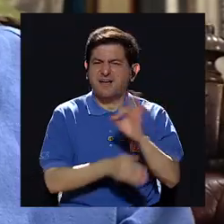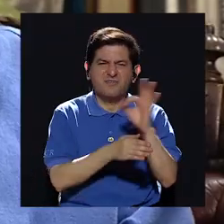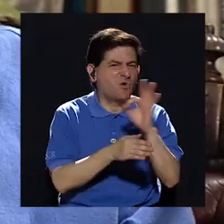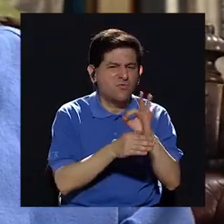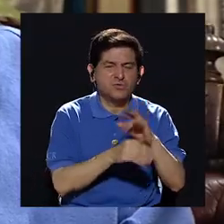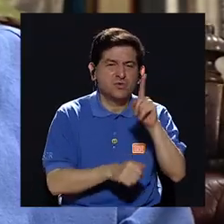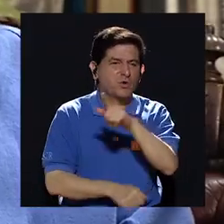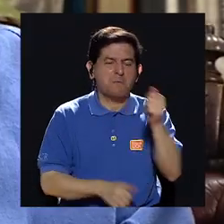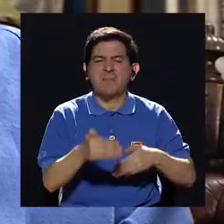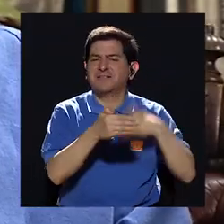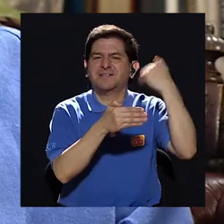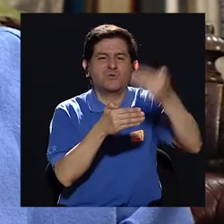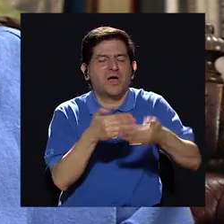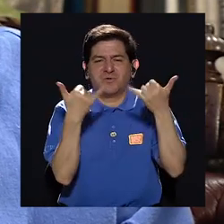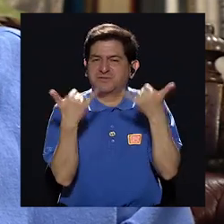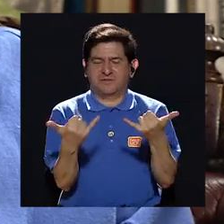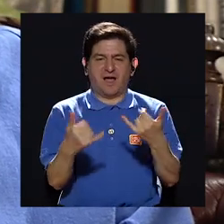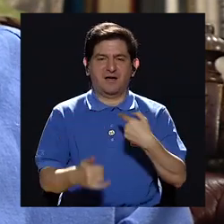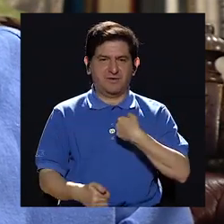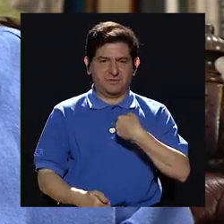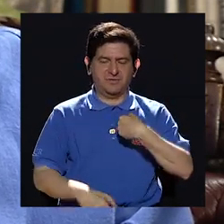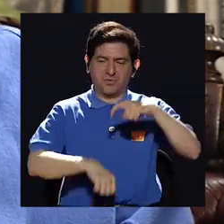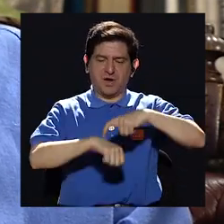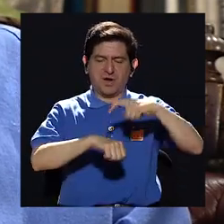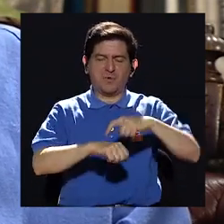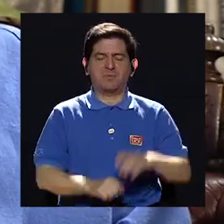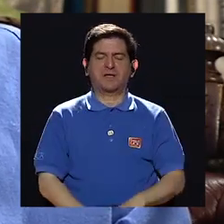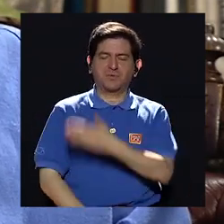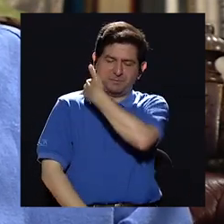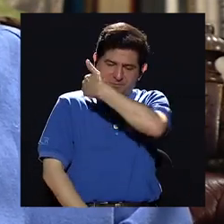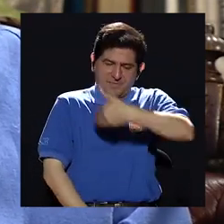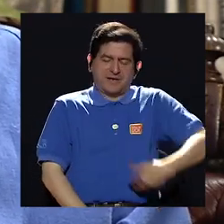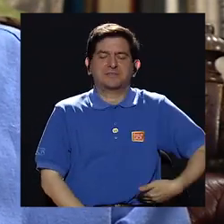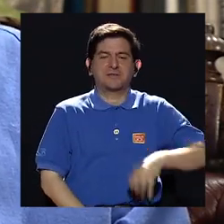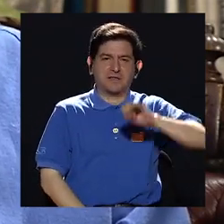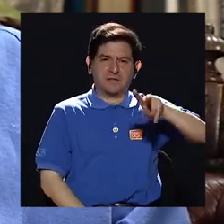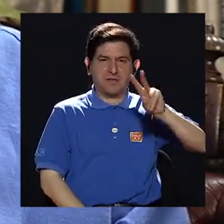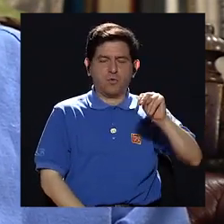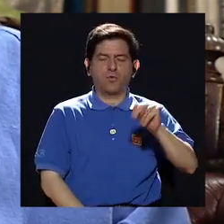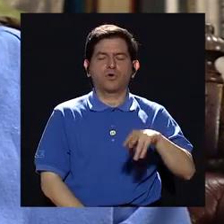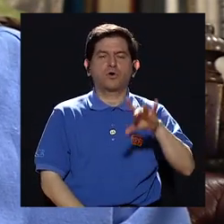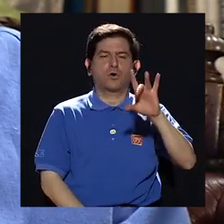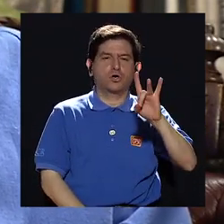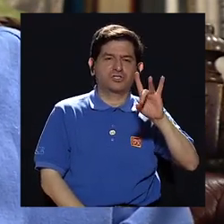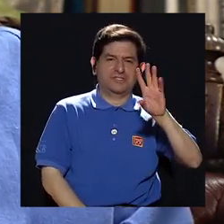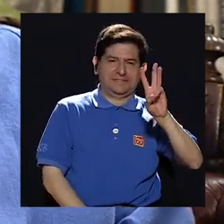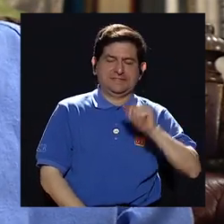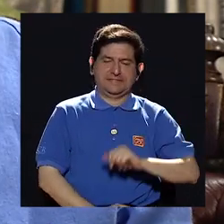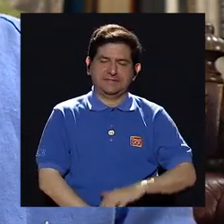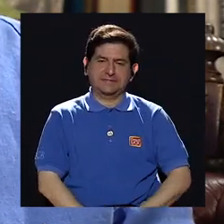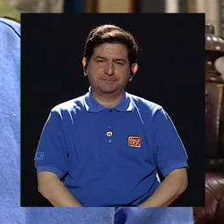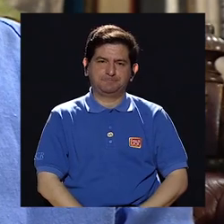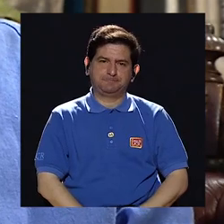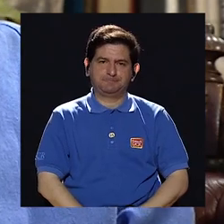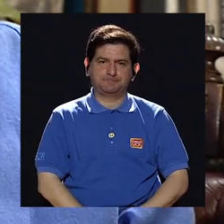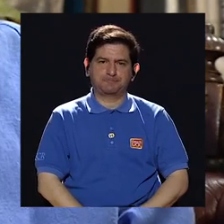un mes después de que yo asumo la presidencia en junio del 86 y pasan